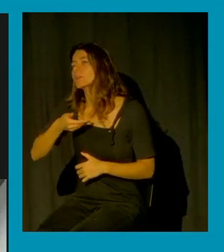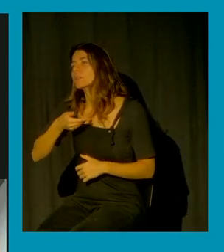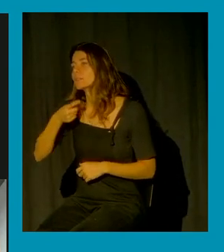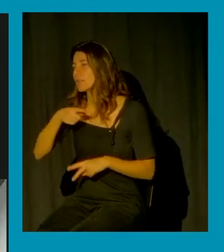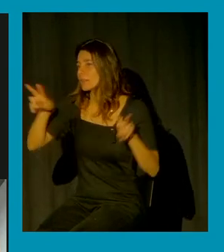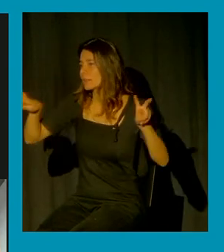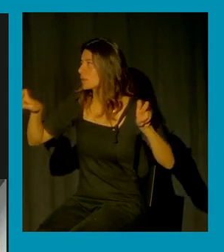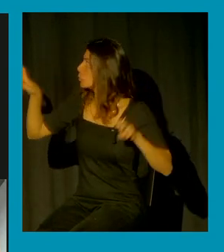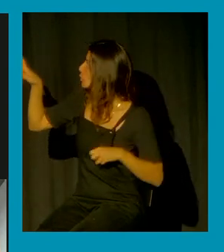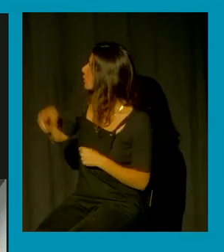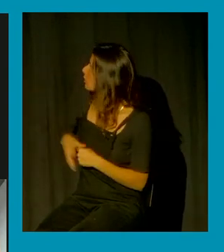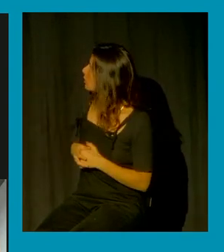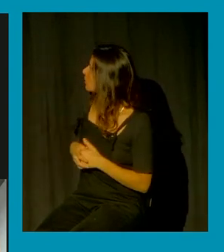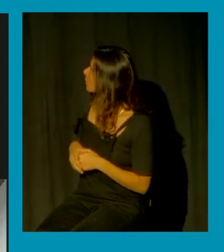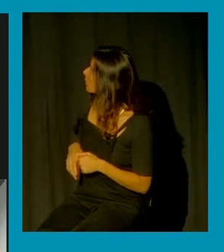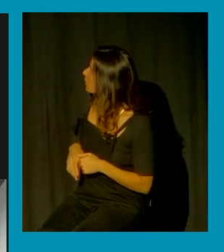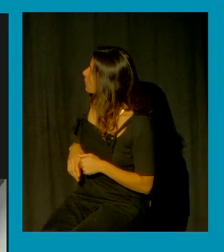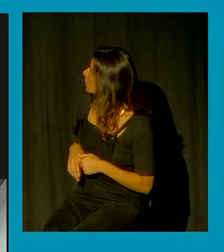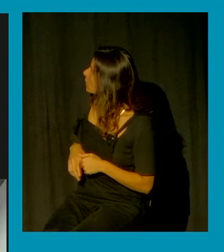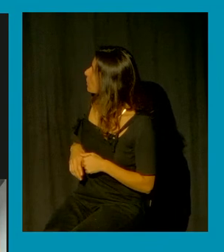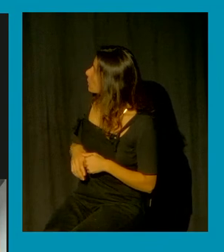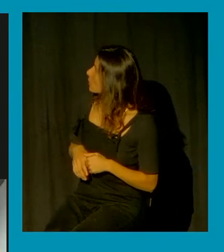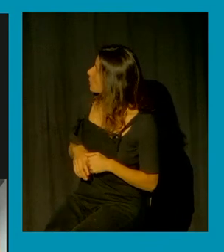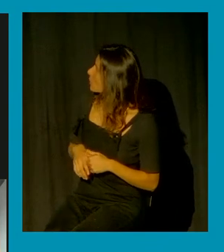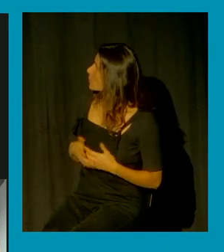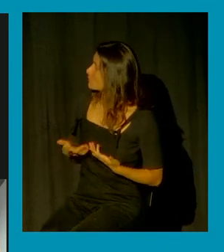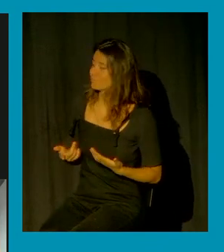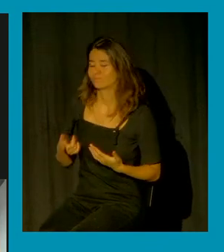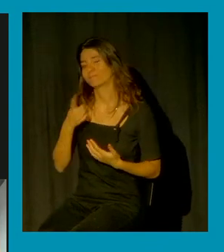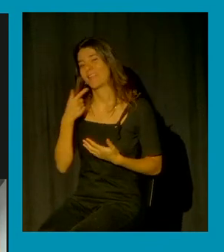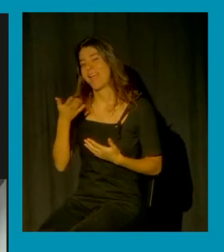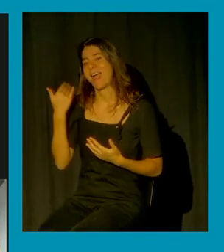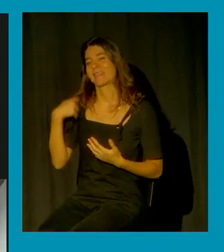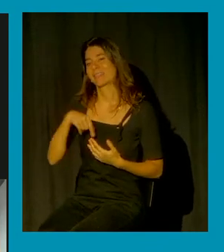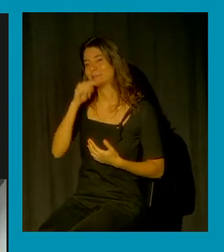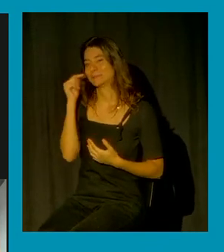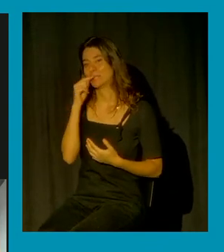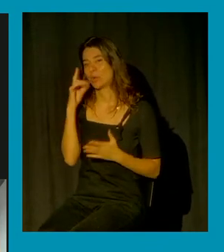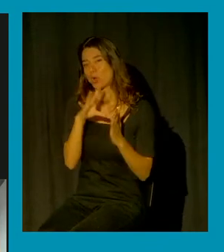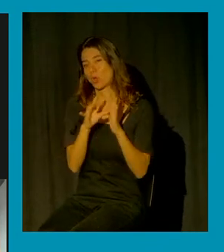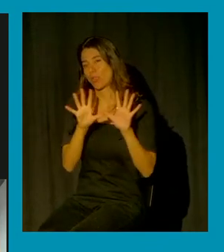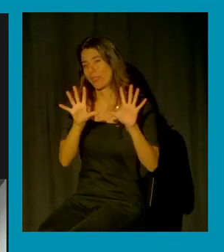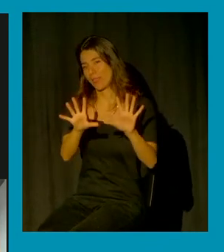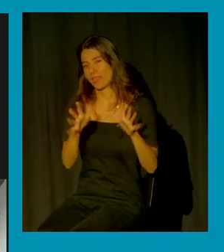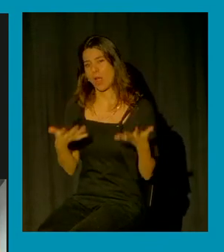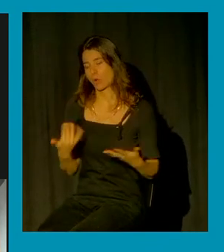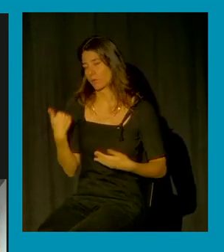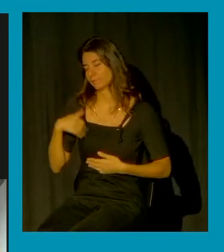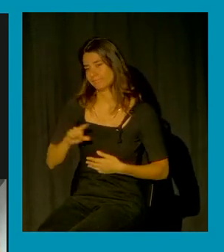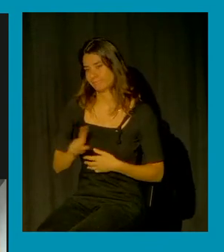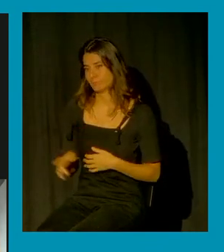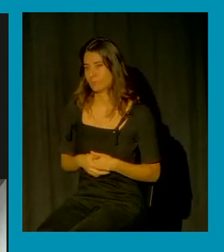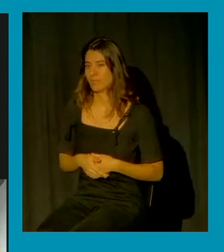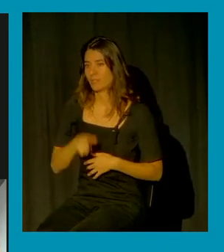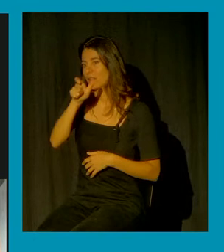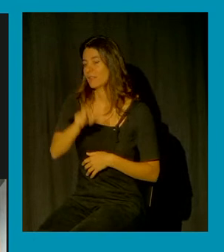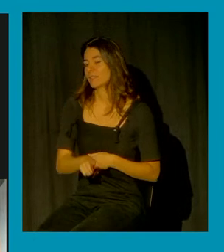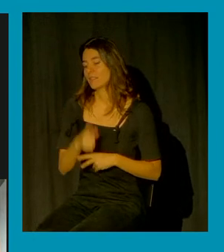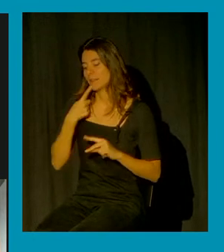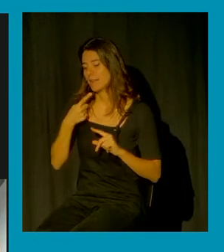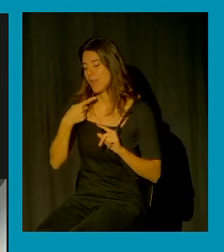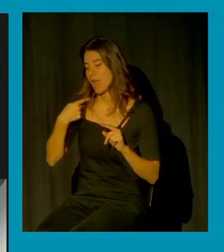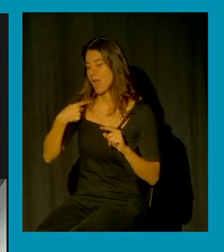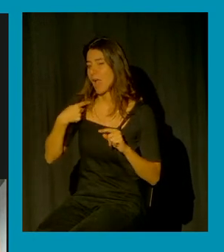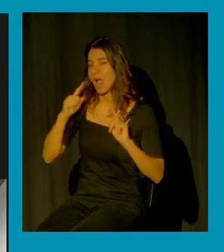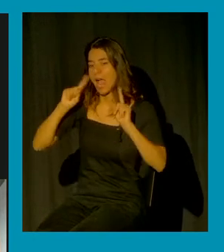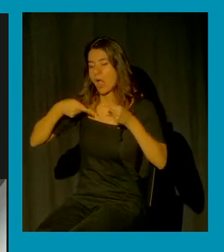titular la caída de un chico 10 ¿no? José Diego Illanes se autodefine como un hombre muy sensible al que no le van las